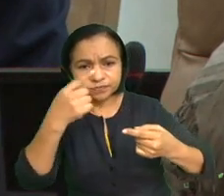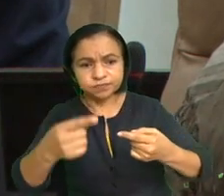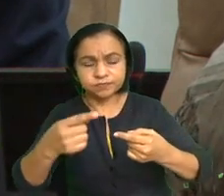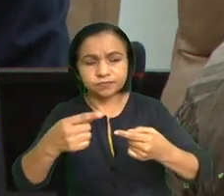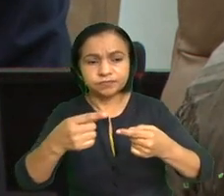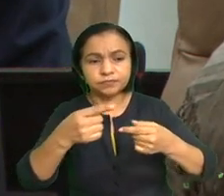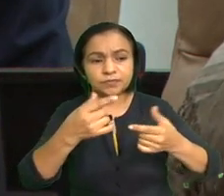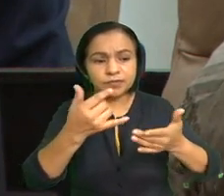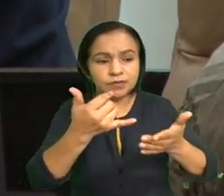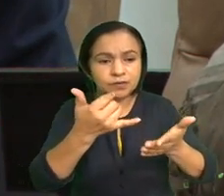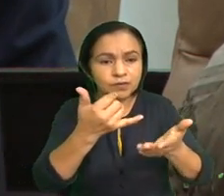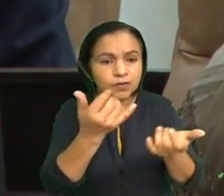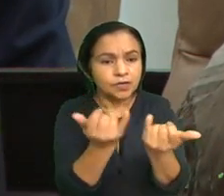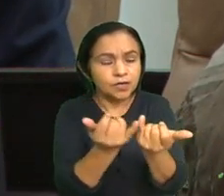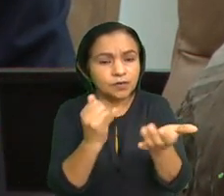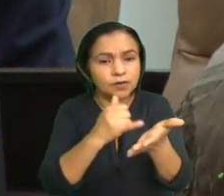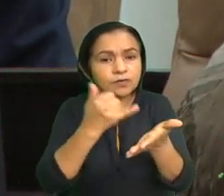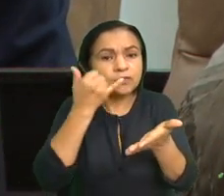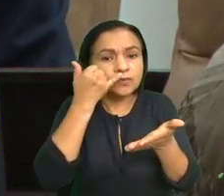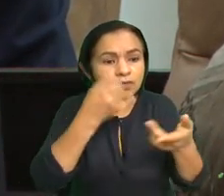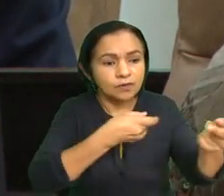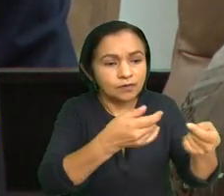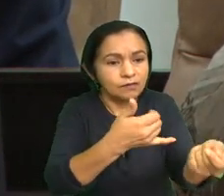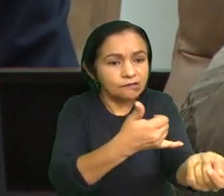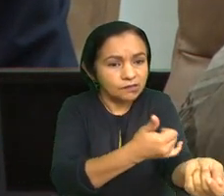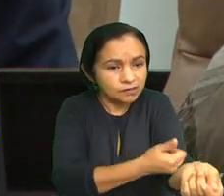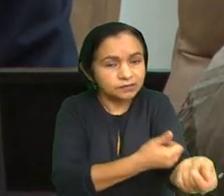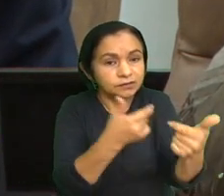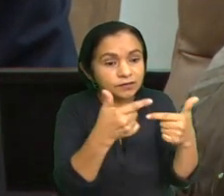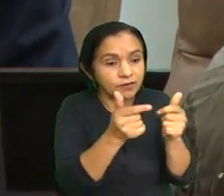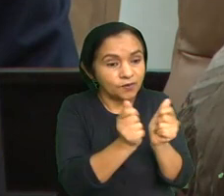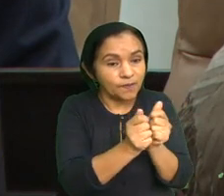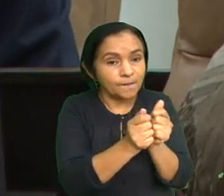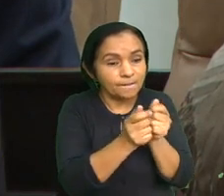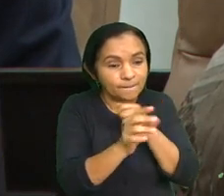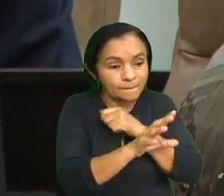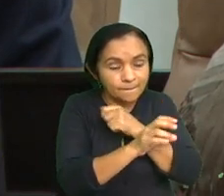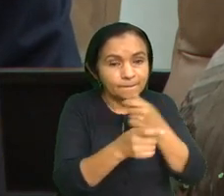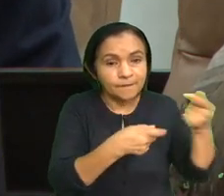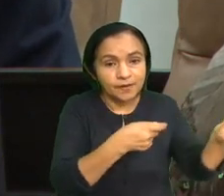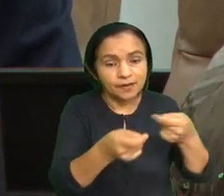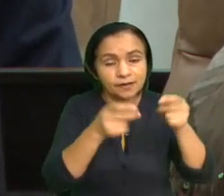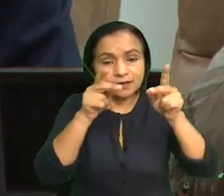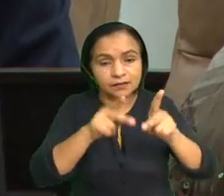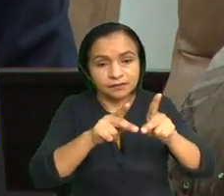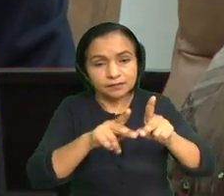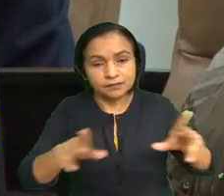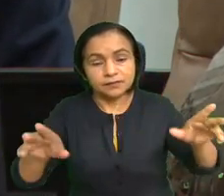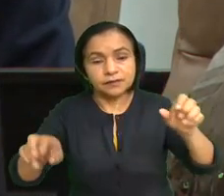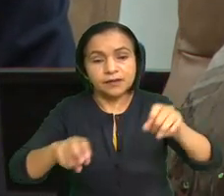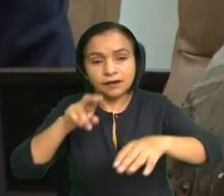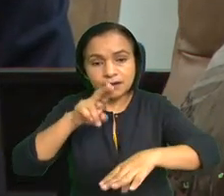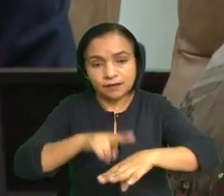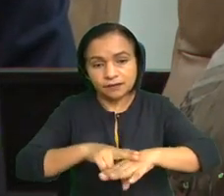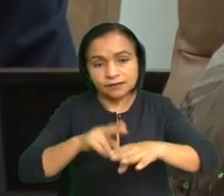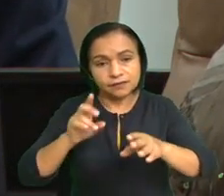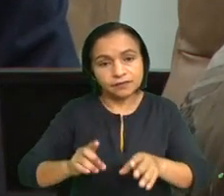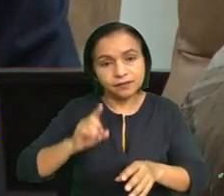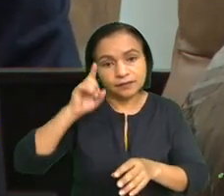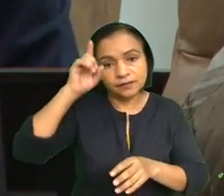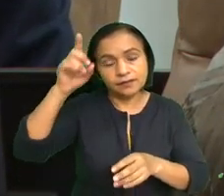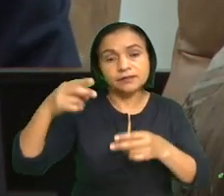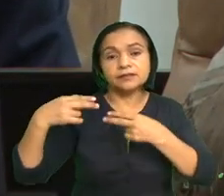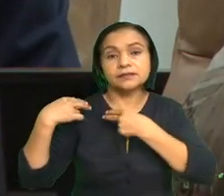narcotráfico y el crimen organizado, de conformidad con el Plan Nacional de Desarrollo Humano